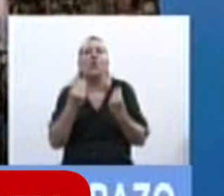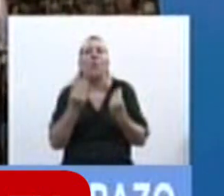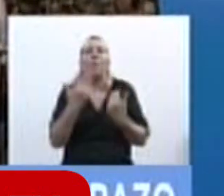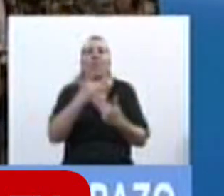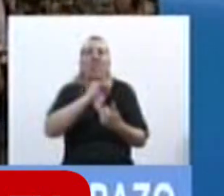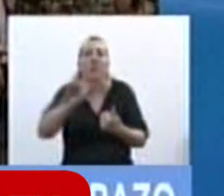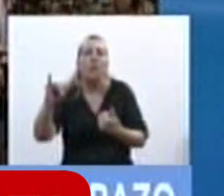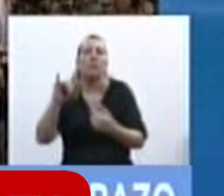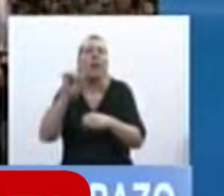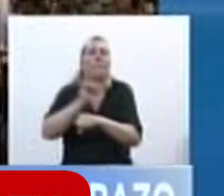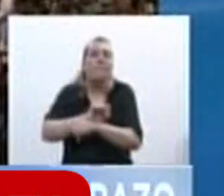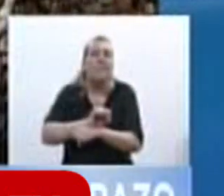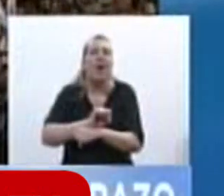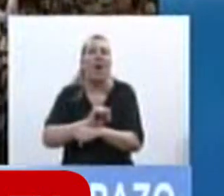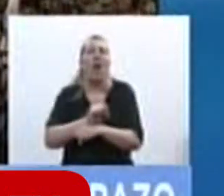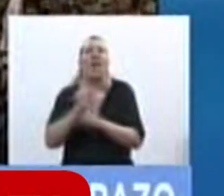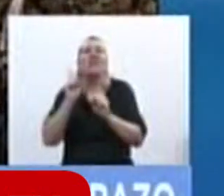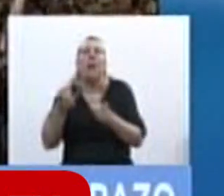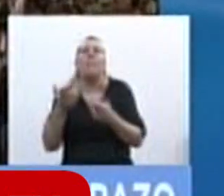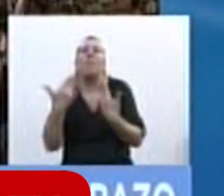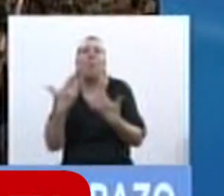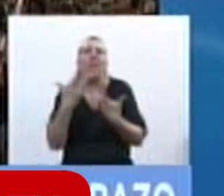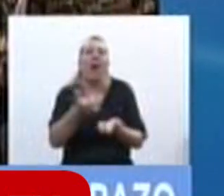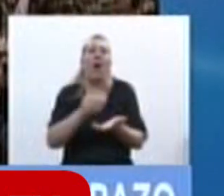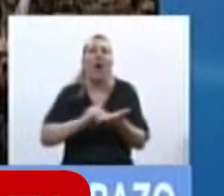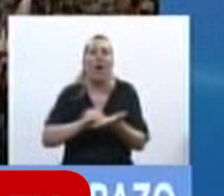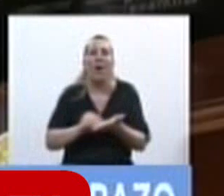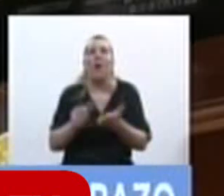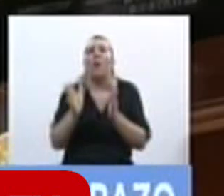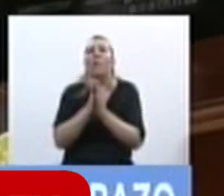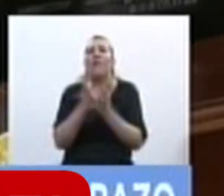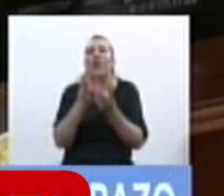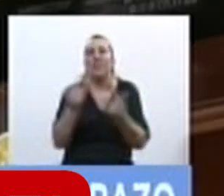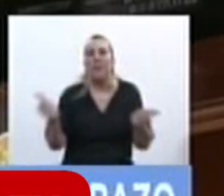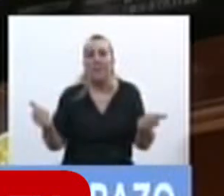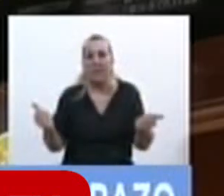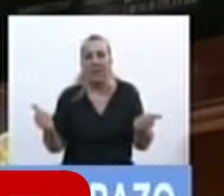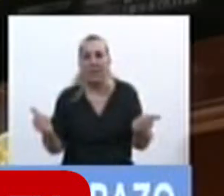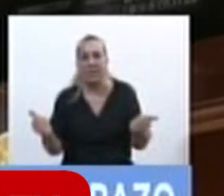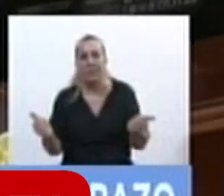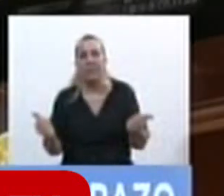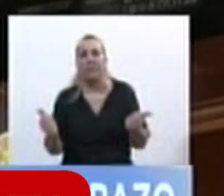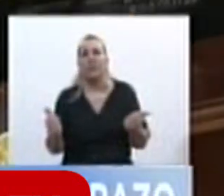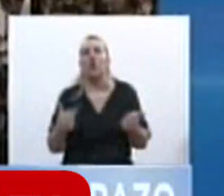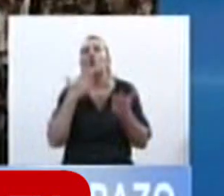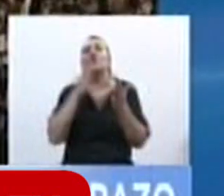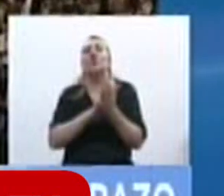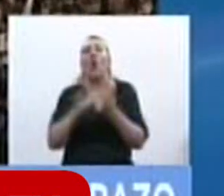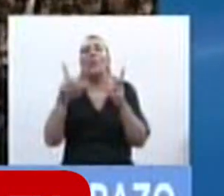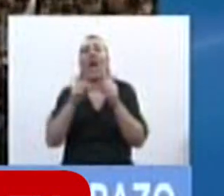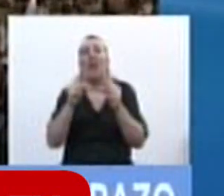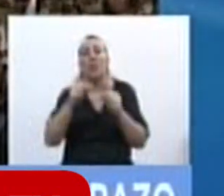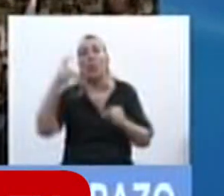denuncia penal y la posibilidad de contar con asesoramiento legal vaya redondeando por favor senador por el tiempo y en cuanto al artículo